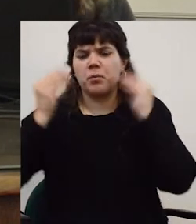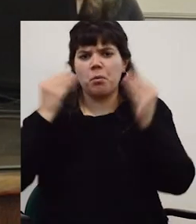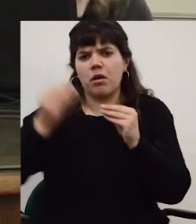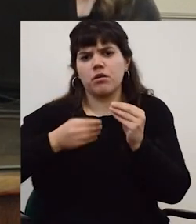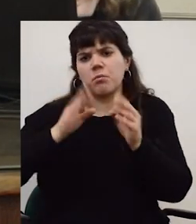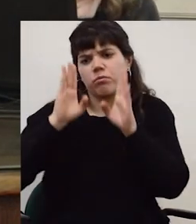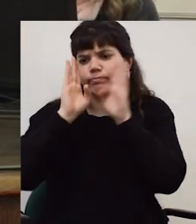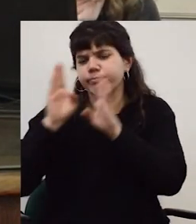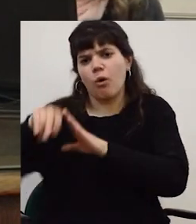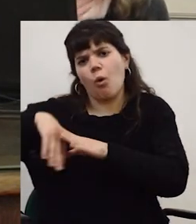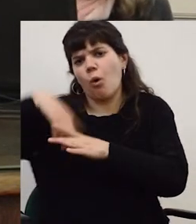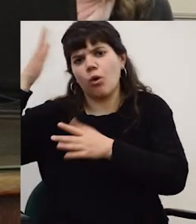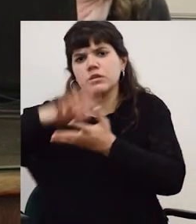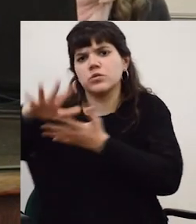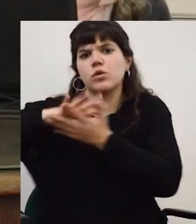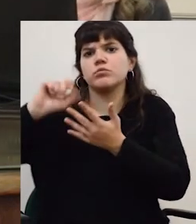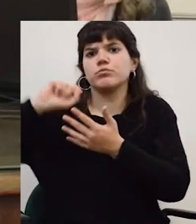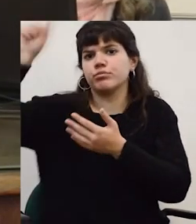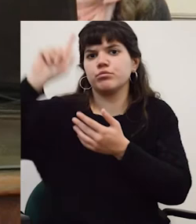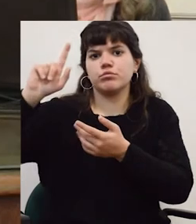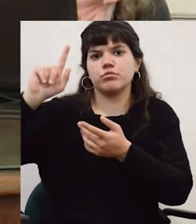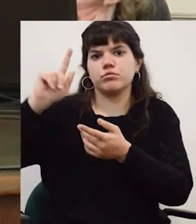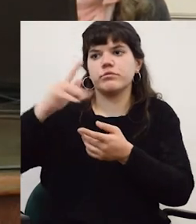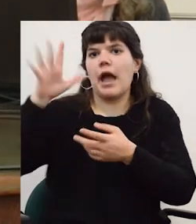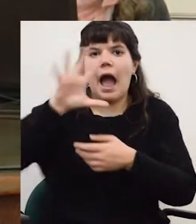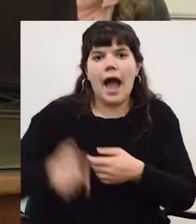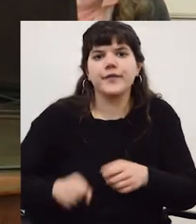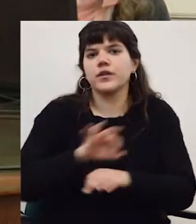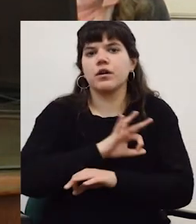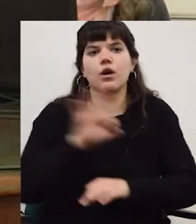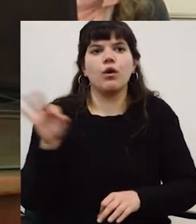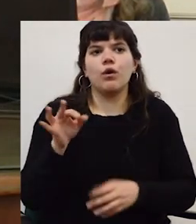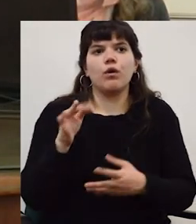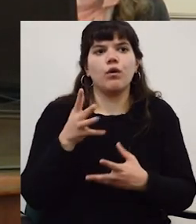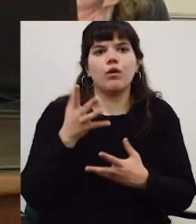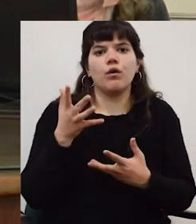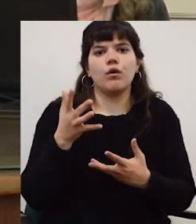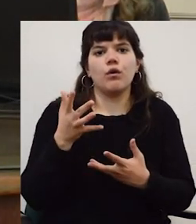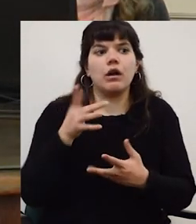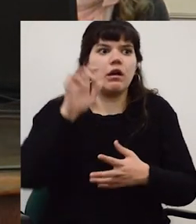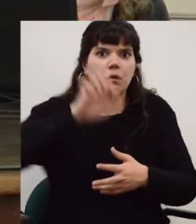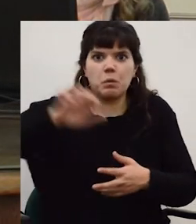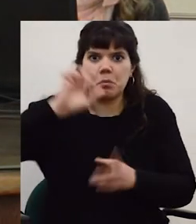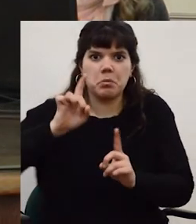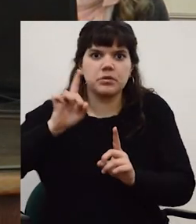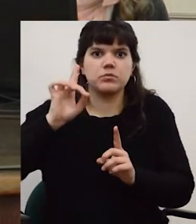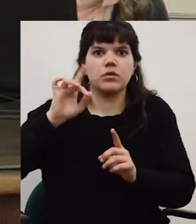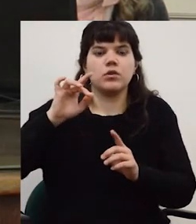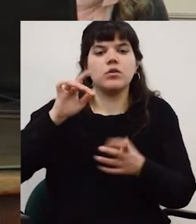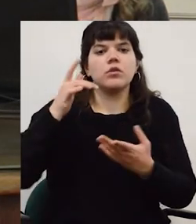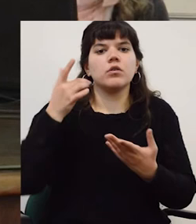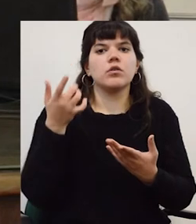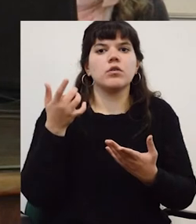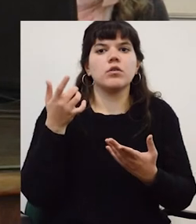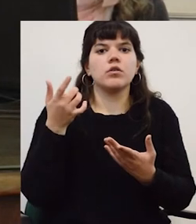que involucran a América Latina el resto están preocupados por las situaciones que tienen en África las situaciones que